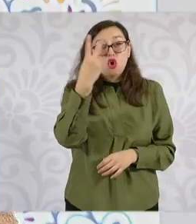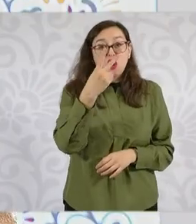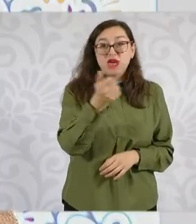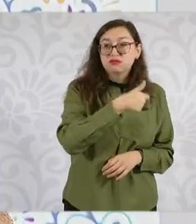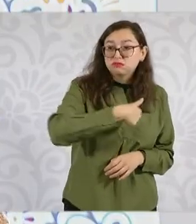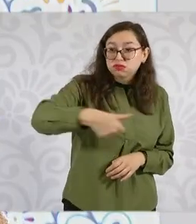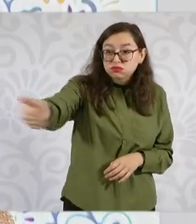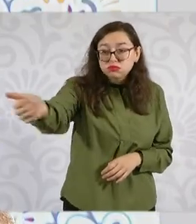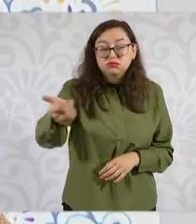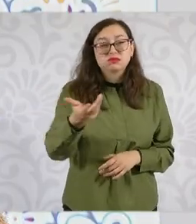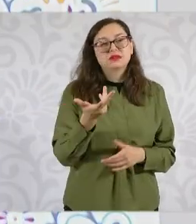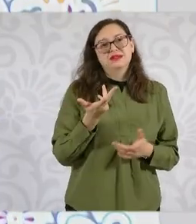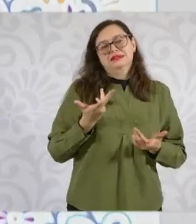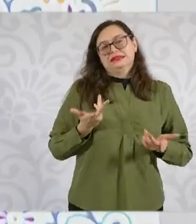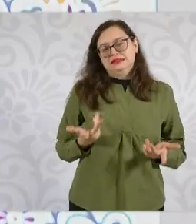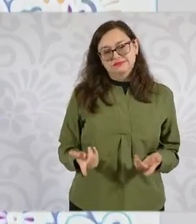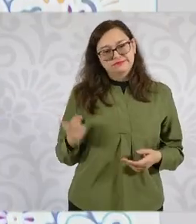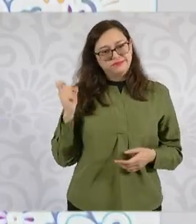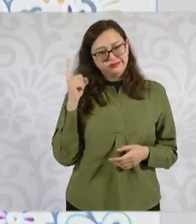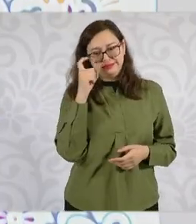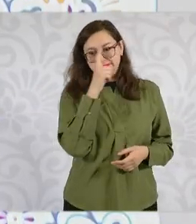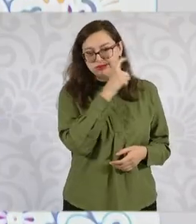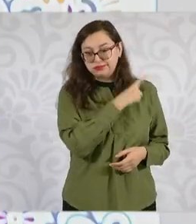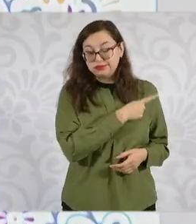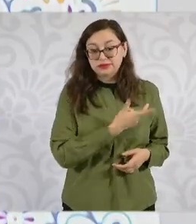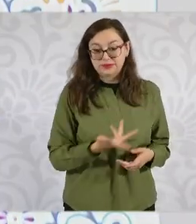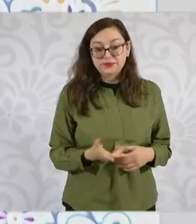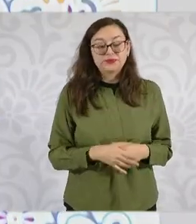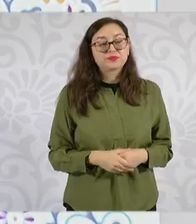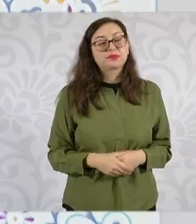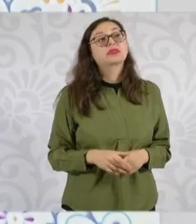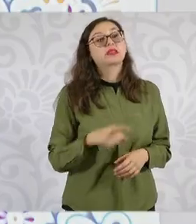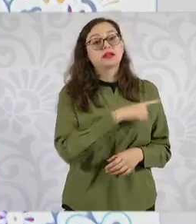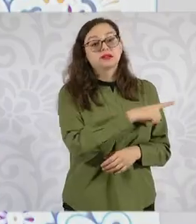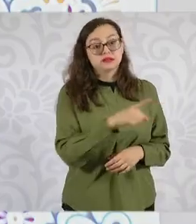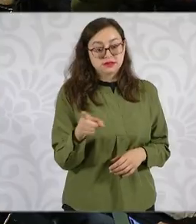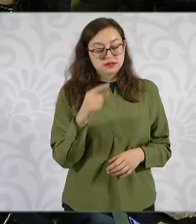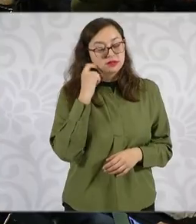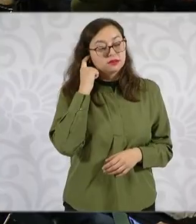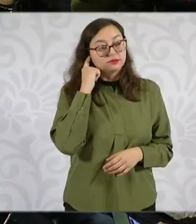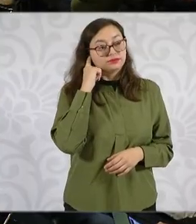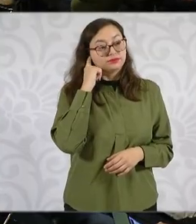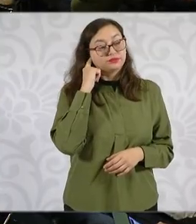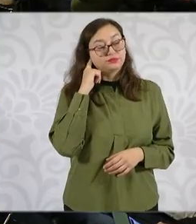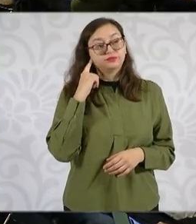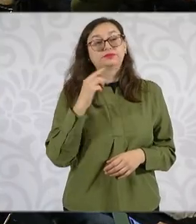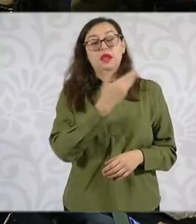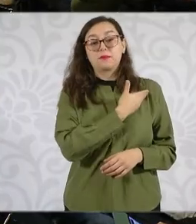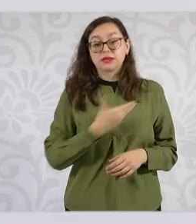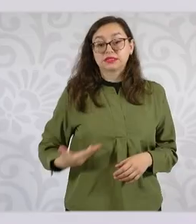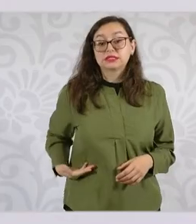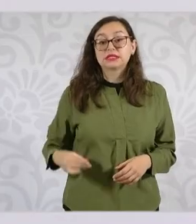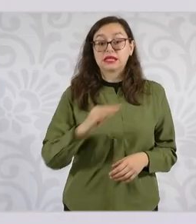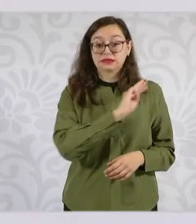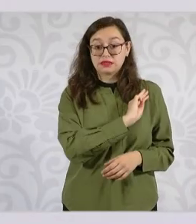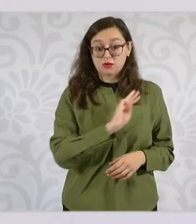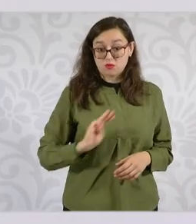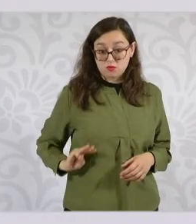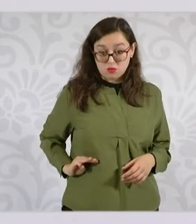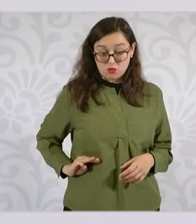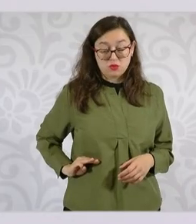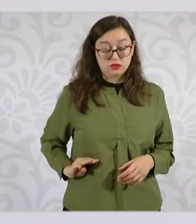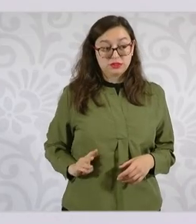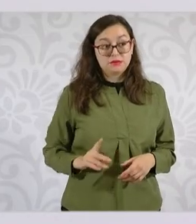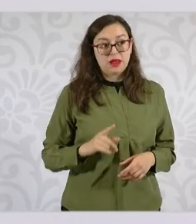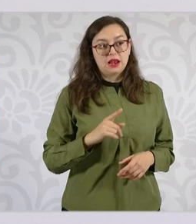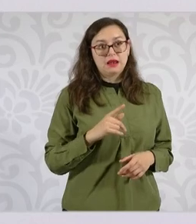este programa nos sentamos con los presidentes municipales electos que entran el primero de enero, con la maestra Delfina, gobernadora del